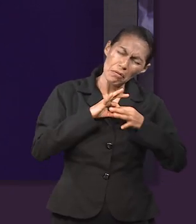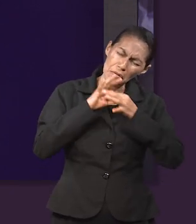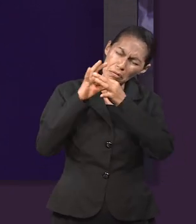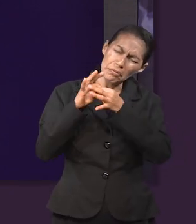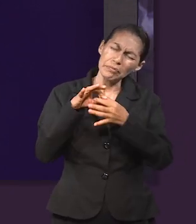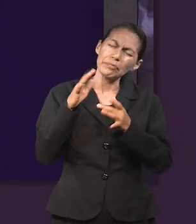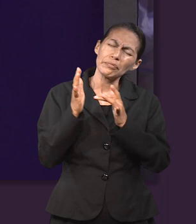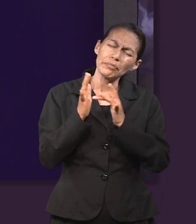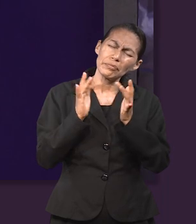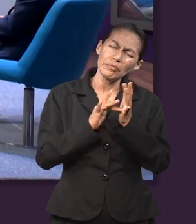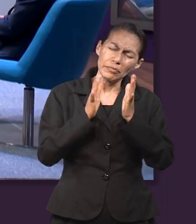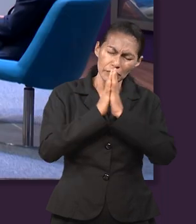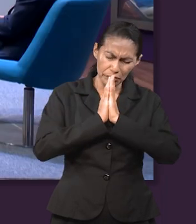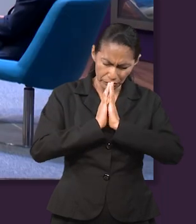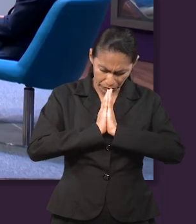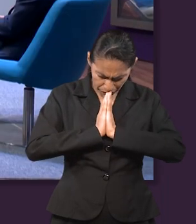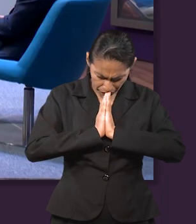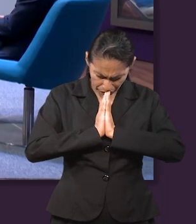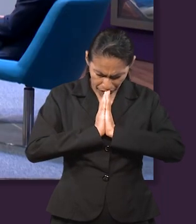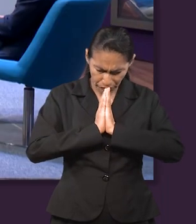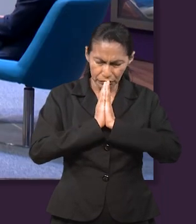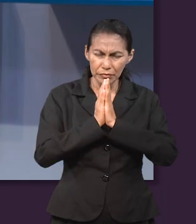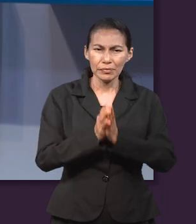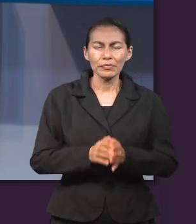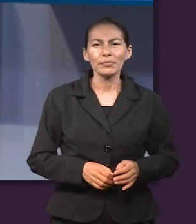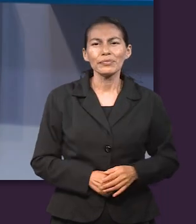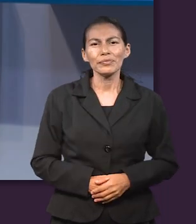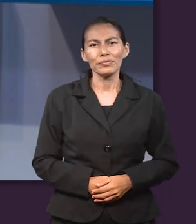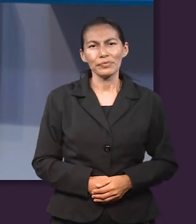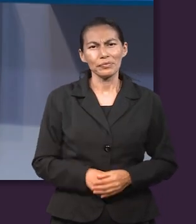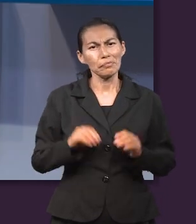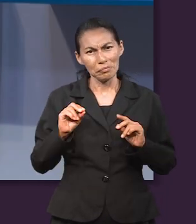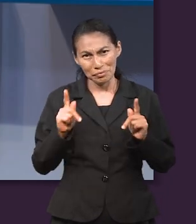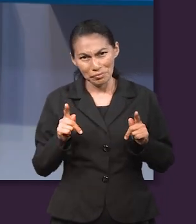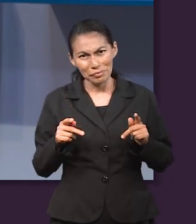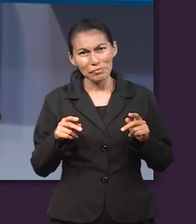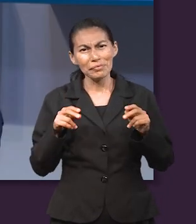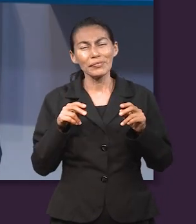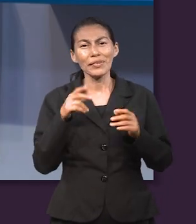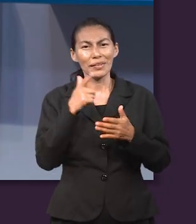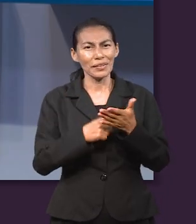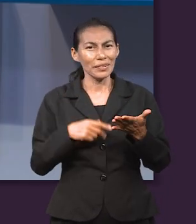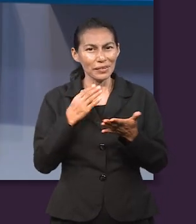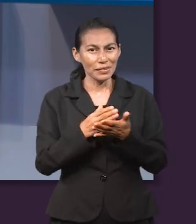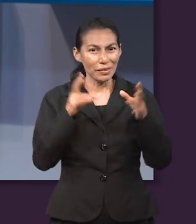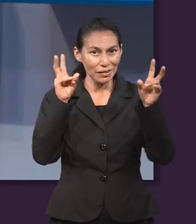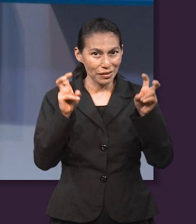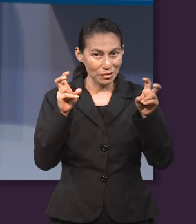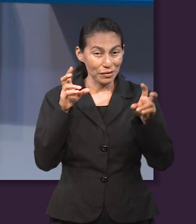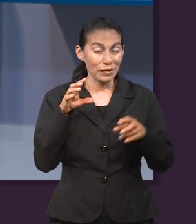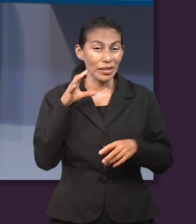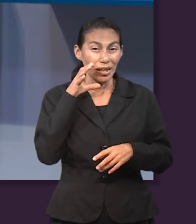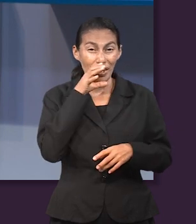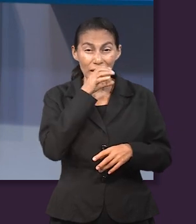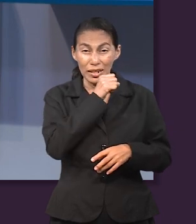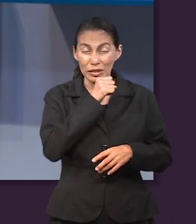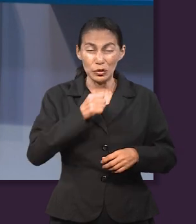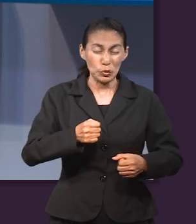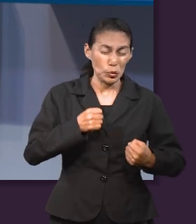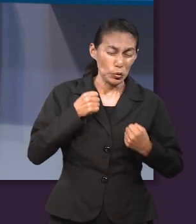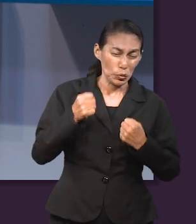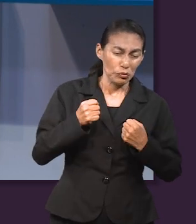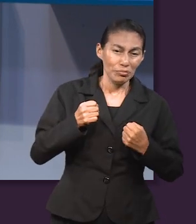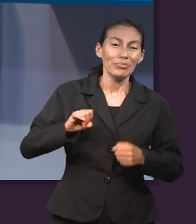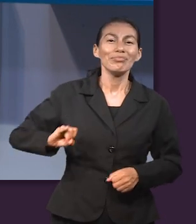vida. En el nombre de Cristo Jesús. Amén. Amén. Bueno, pues tiene un título interesante la lección, ¿no creen? Calor